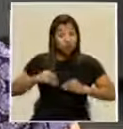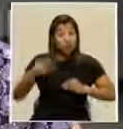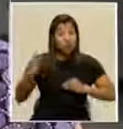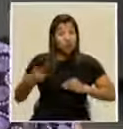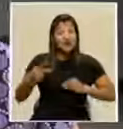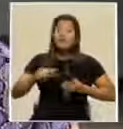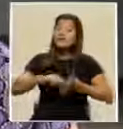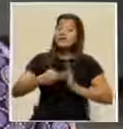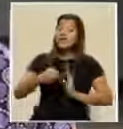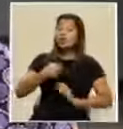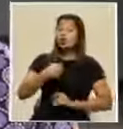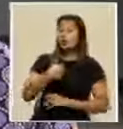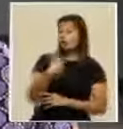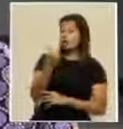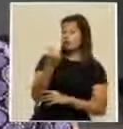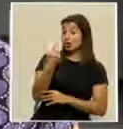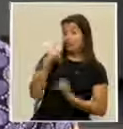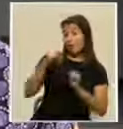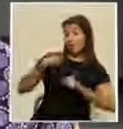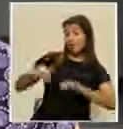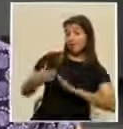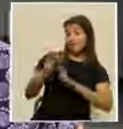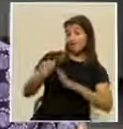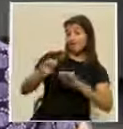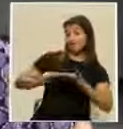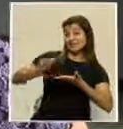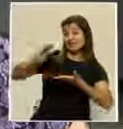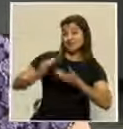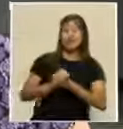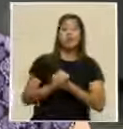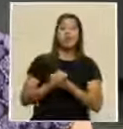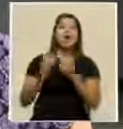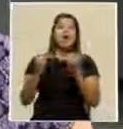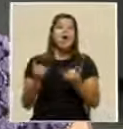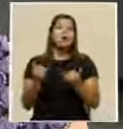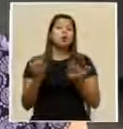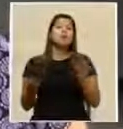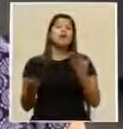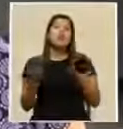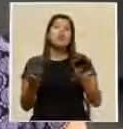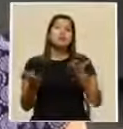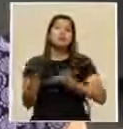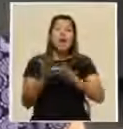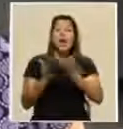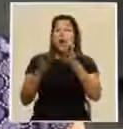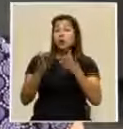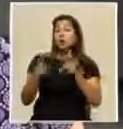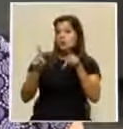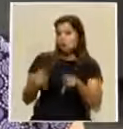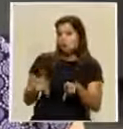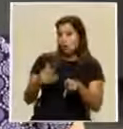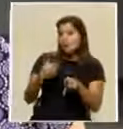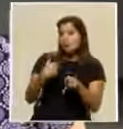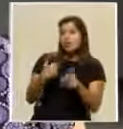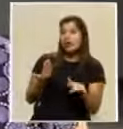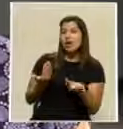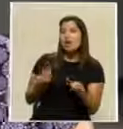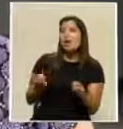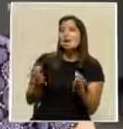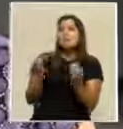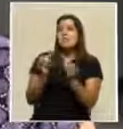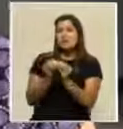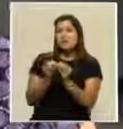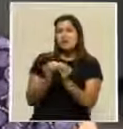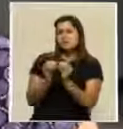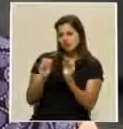tipo de cambio. Y aprovechar que las tasas en dólares son menores que las de colones. Entonces, posiblemente algunas personas tengan esa flexibilidad de hacer frente al